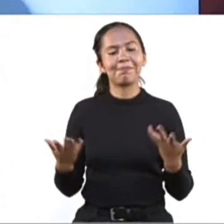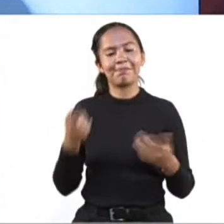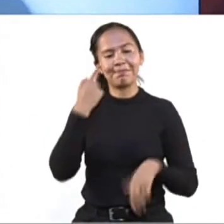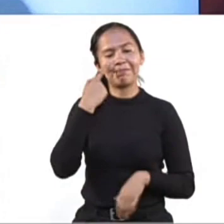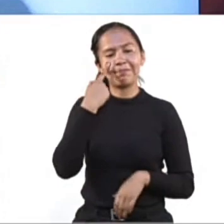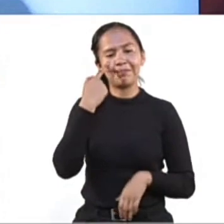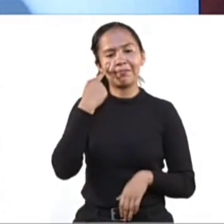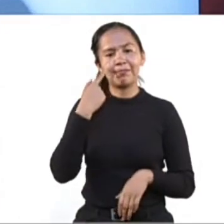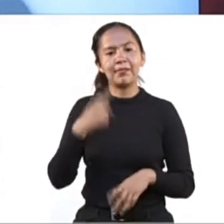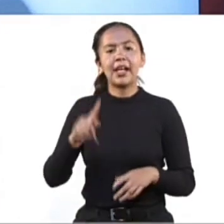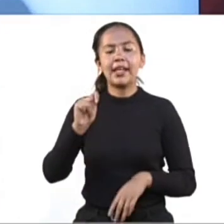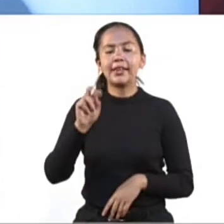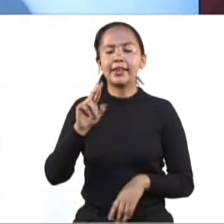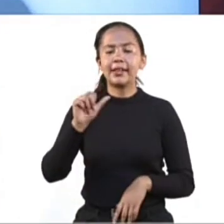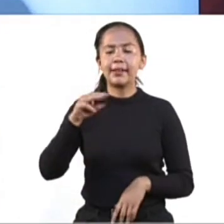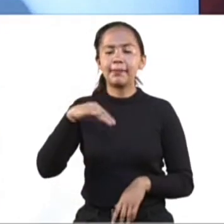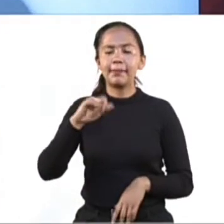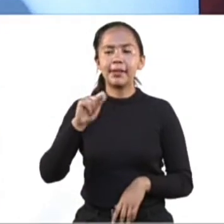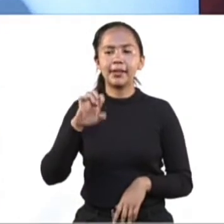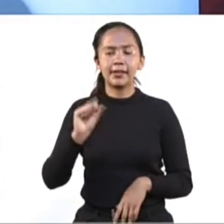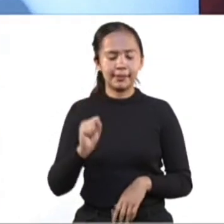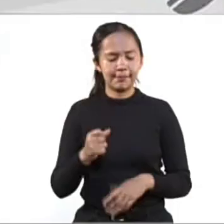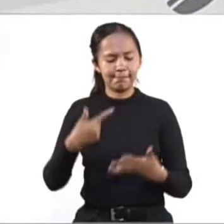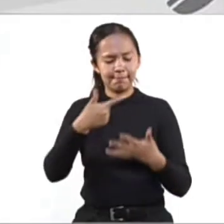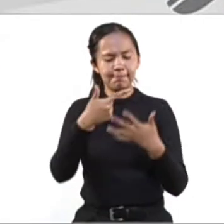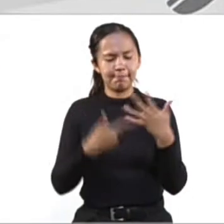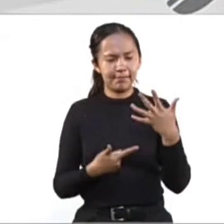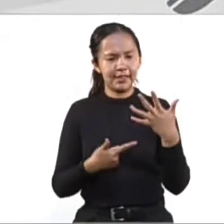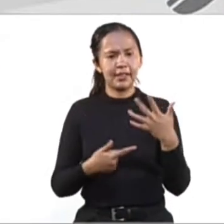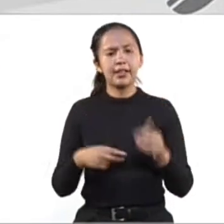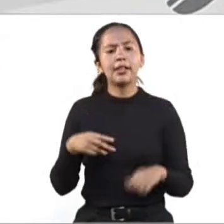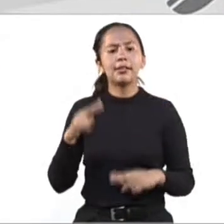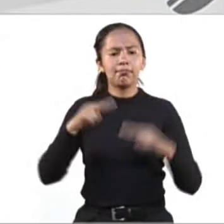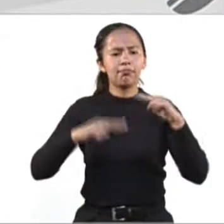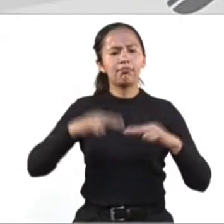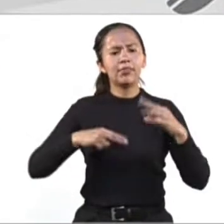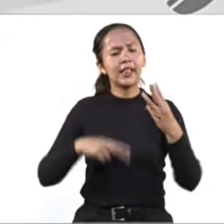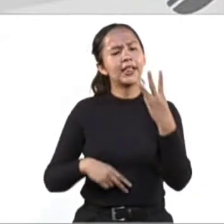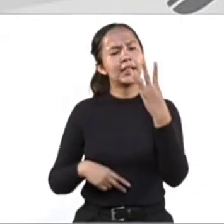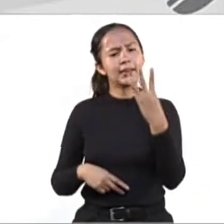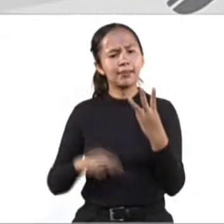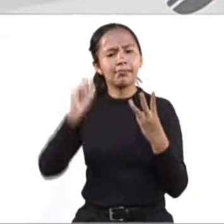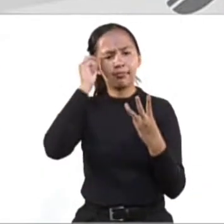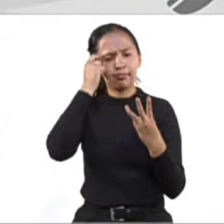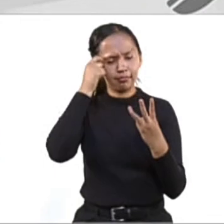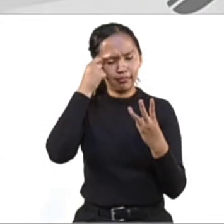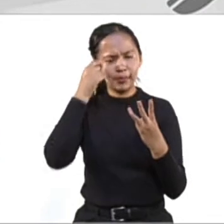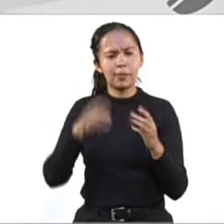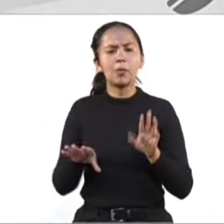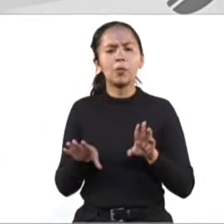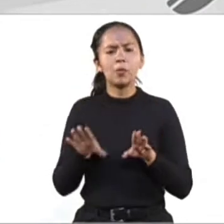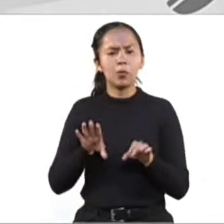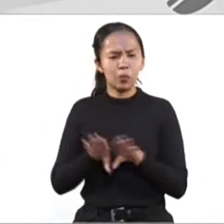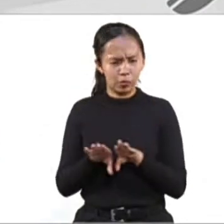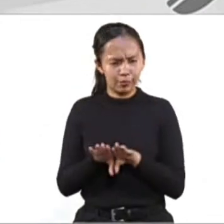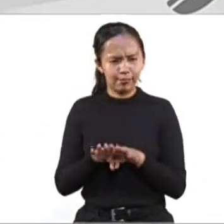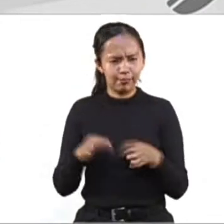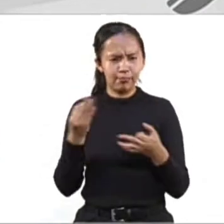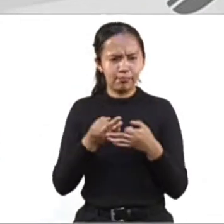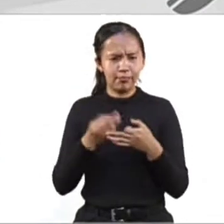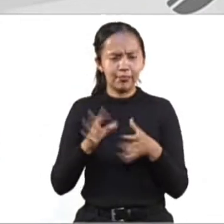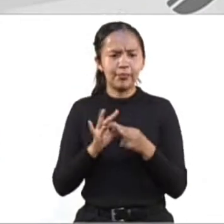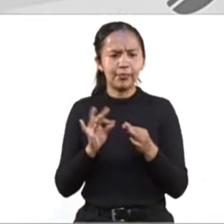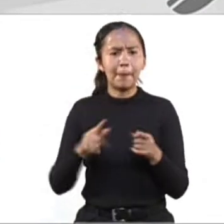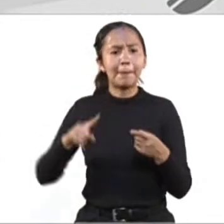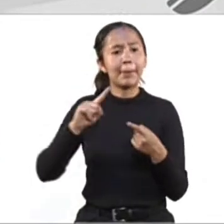en la línea de trámites vamos a estar trabajando en tres niveles de servicio, voy a ir explicando cada uno de estos niveles. El